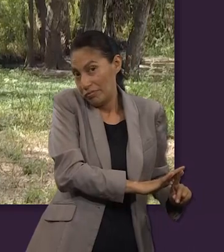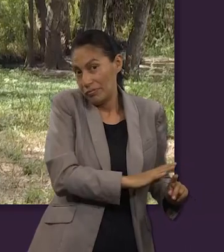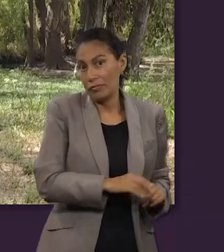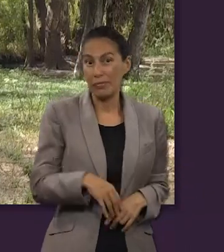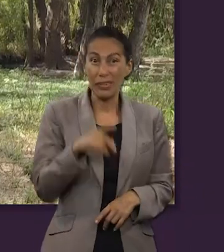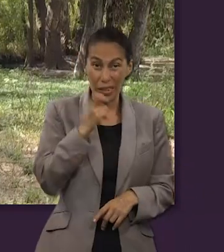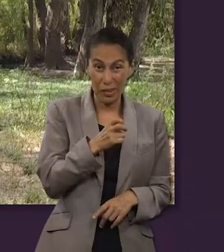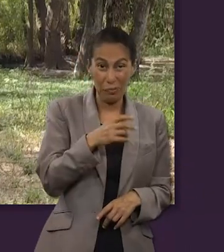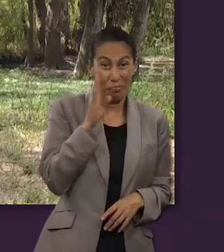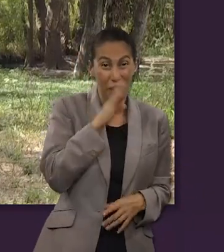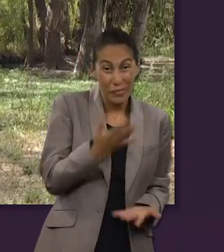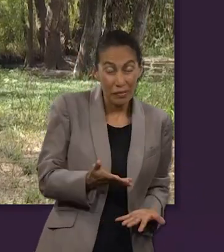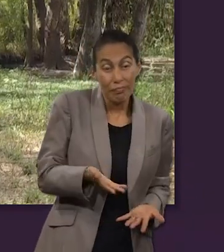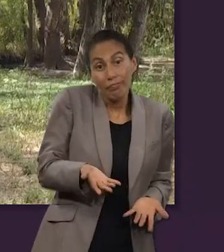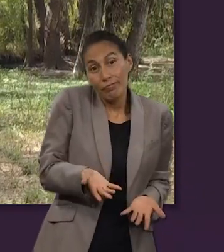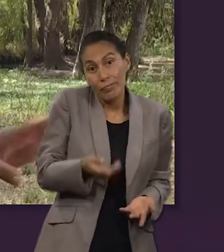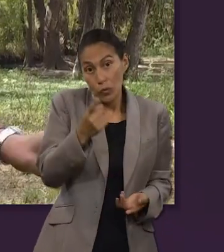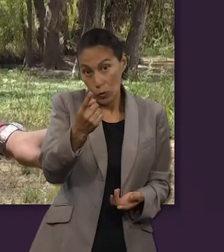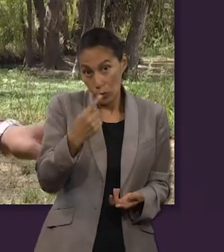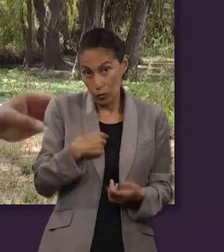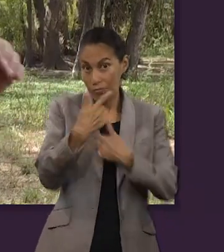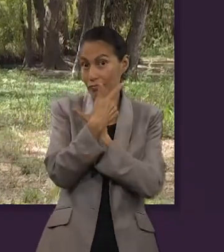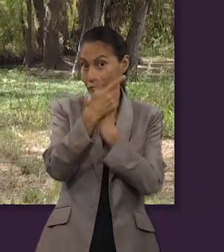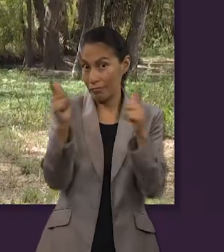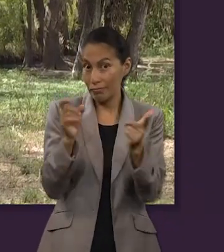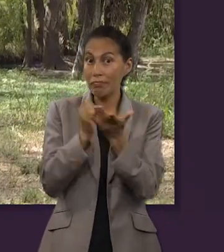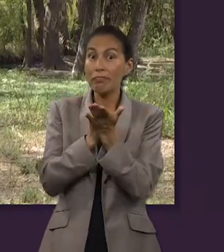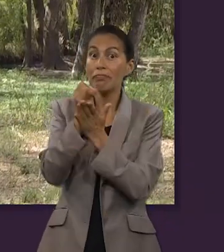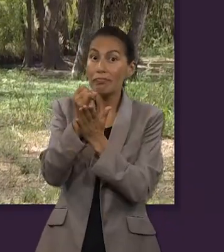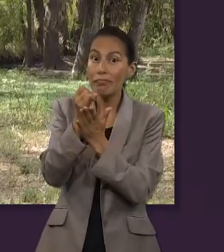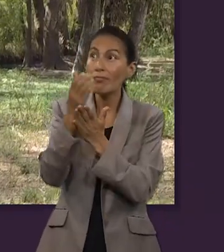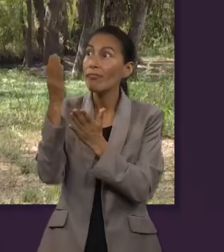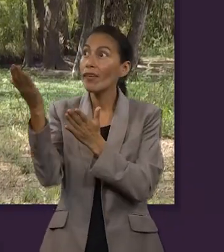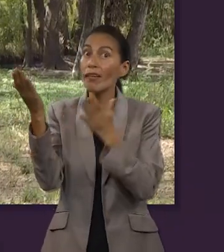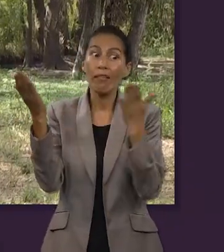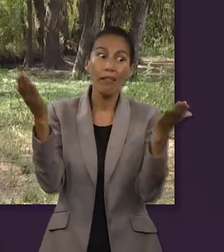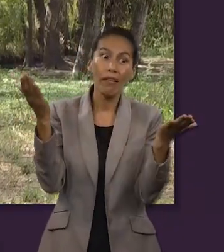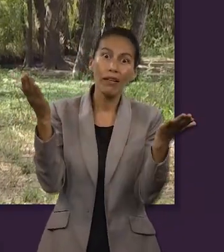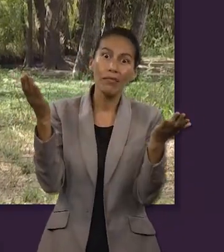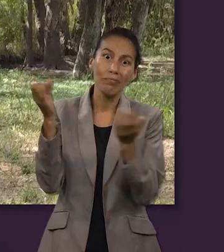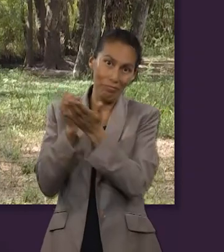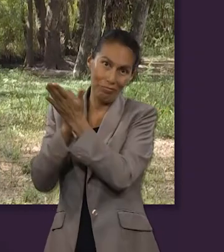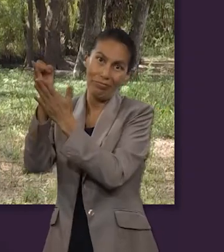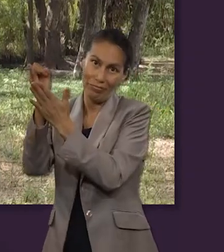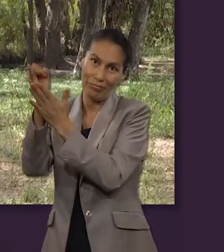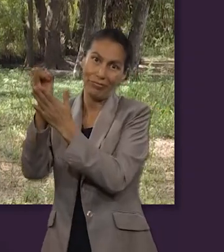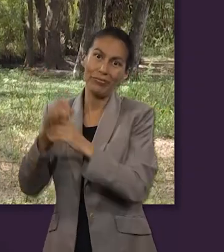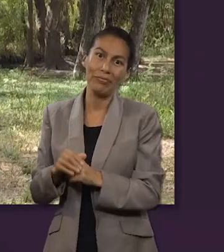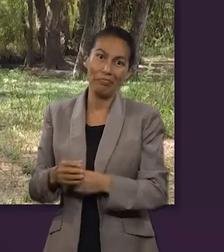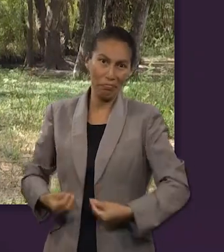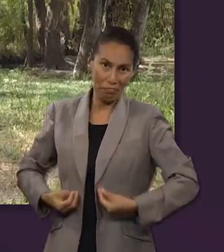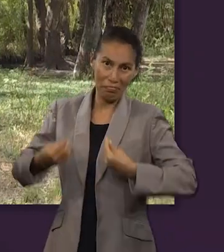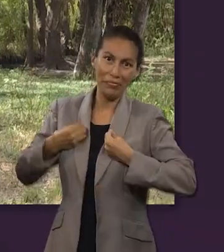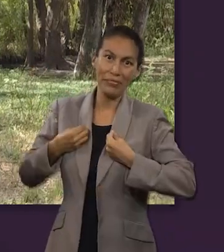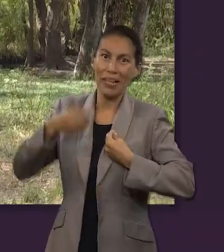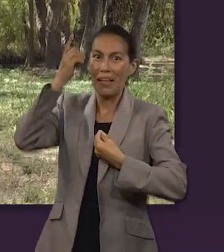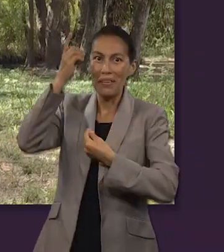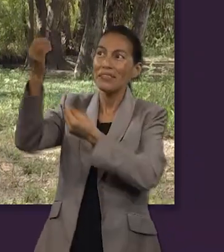cuando el alma preciosa se perdió, se perdió para siempre, es terrible, tú y yo tenemos hoy la libertad,